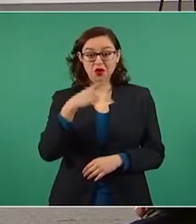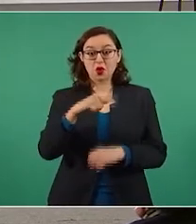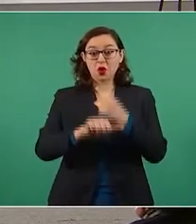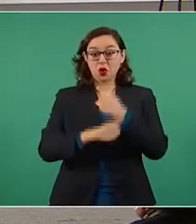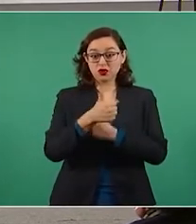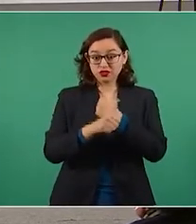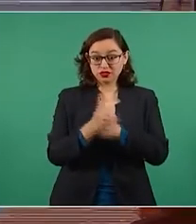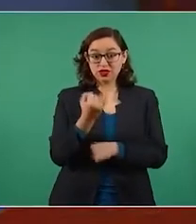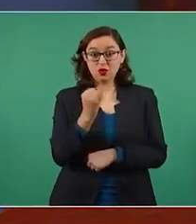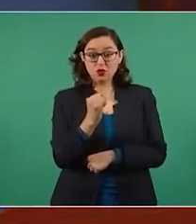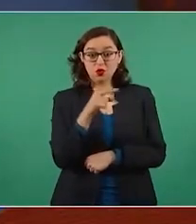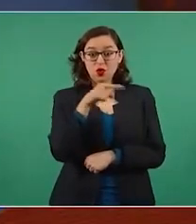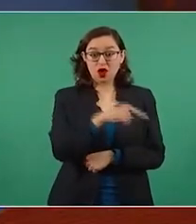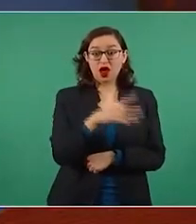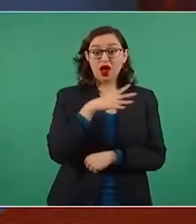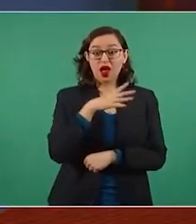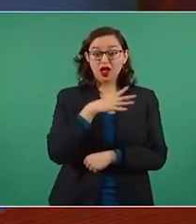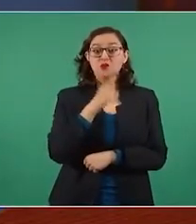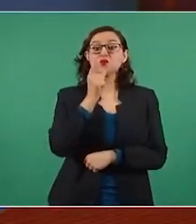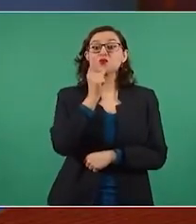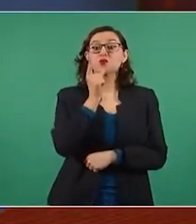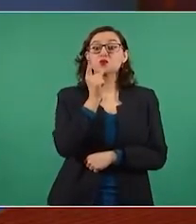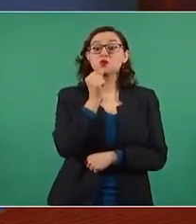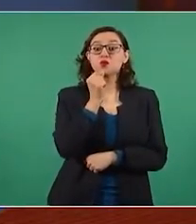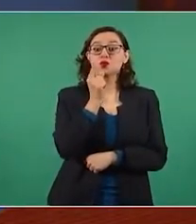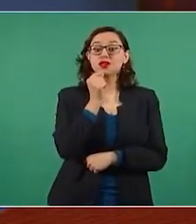reporteros y también a ciudadanos.